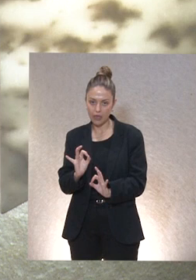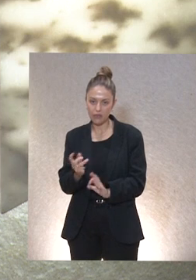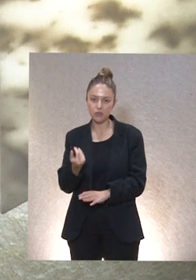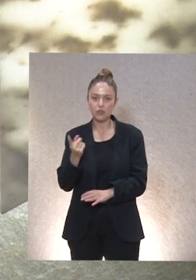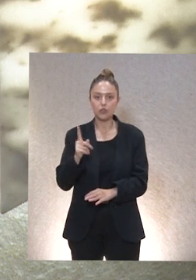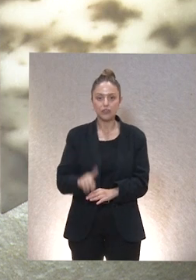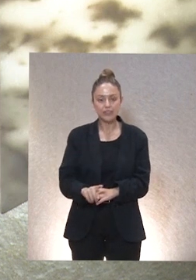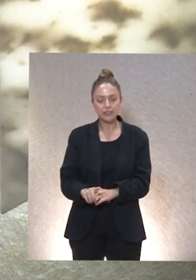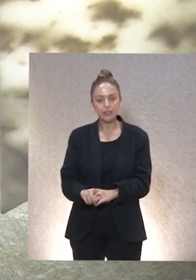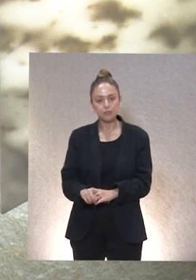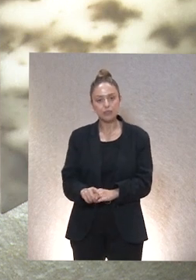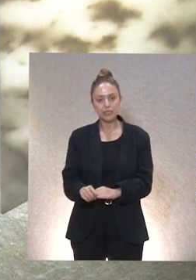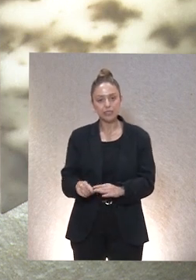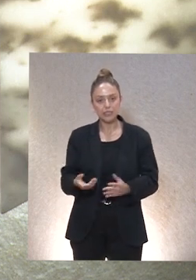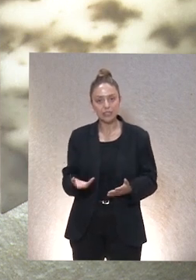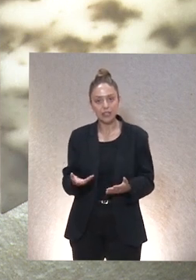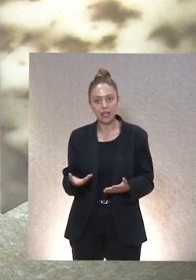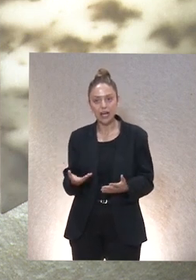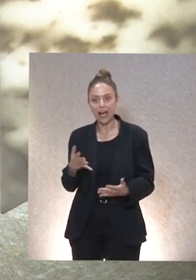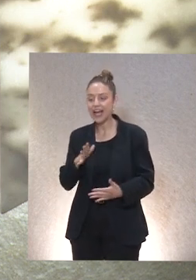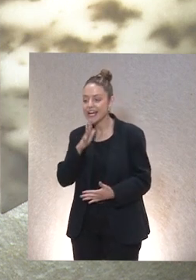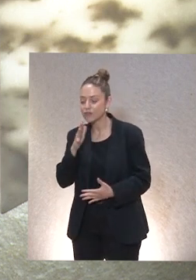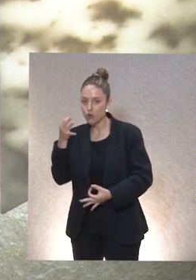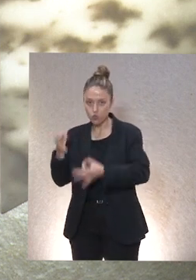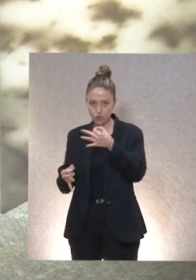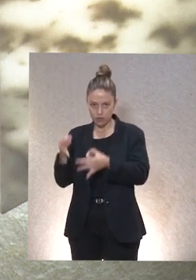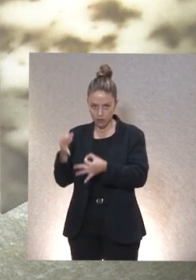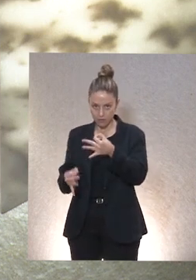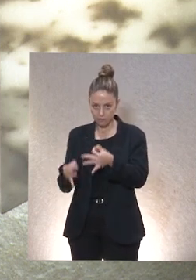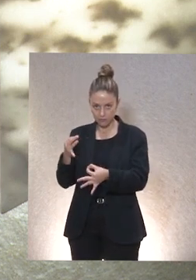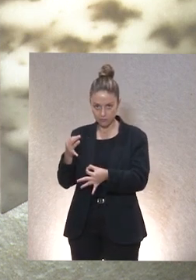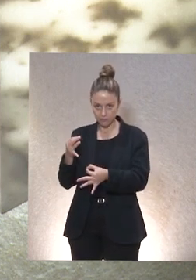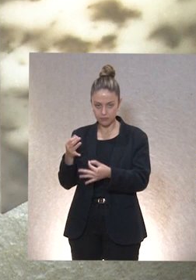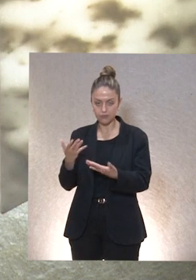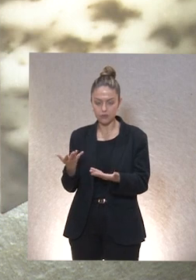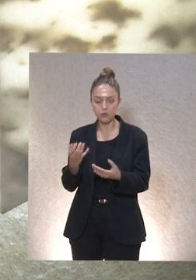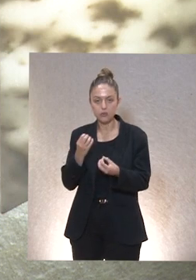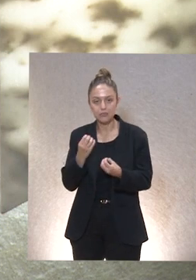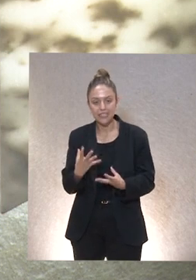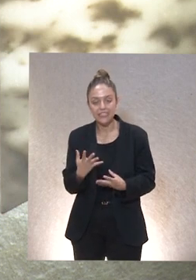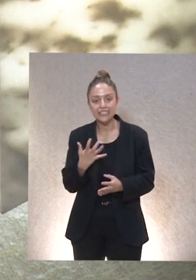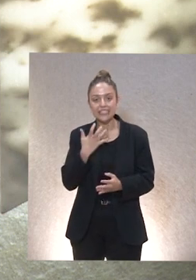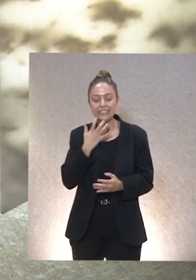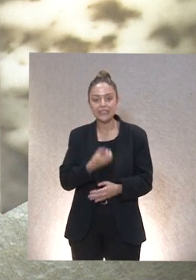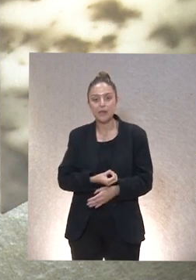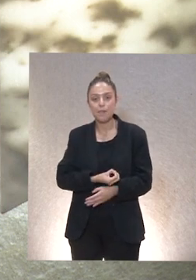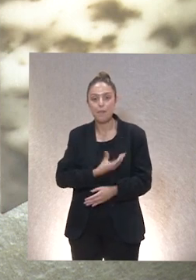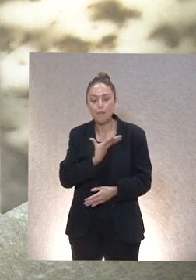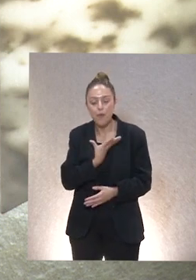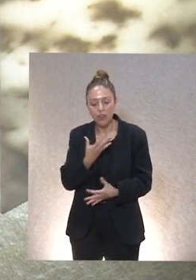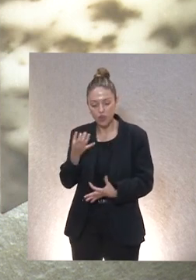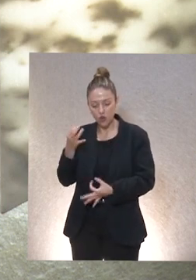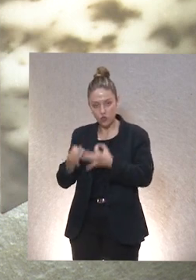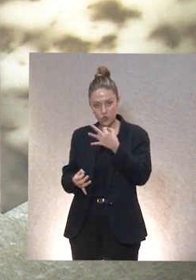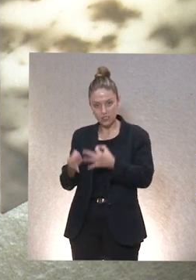siento vocación a servir a una causa, a la causa de la justicia. Pues bien, cuando sientas esa vocación a la causa de la justicia,